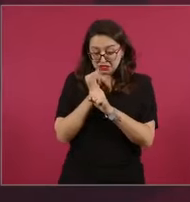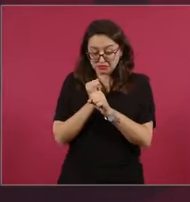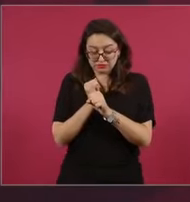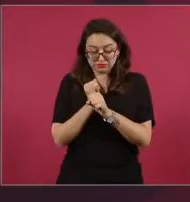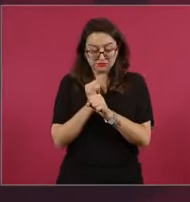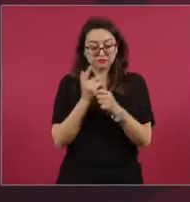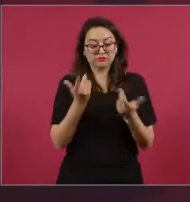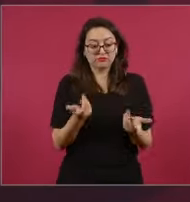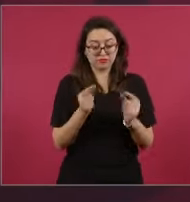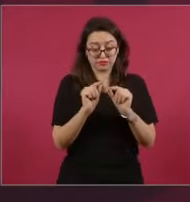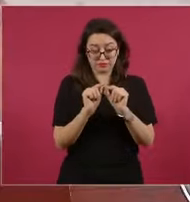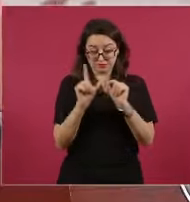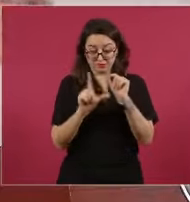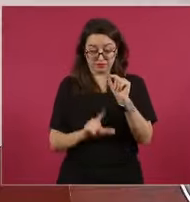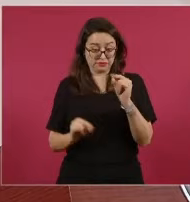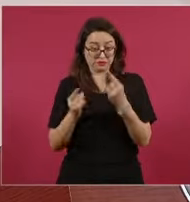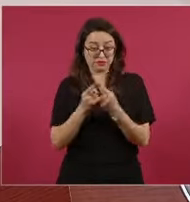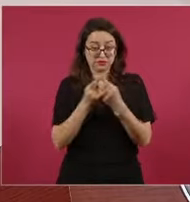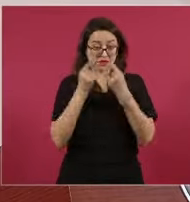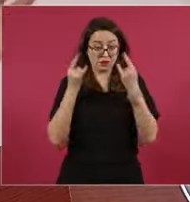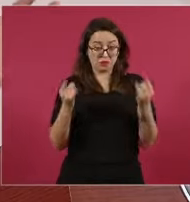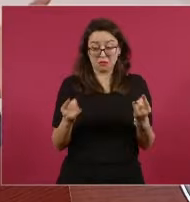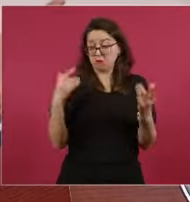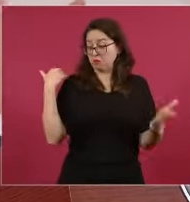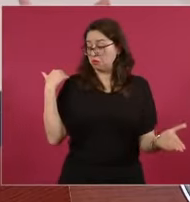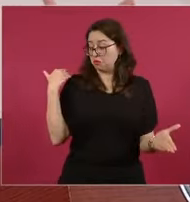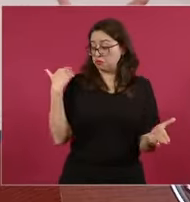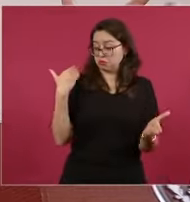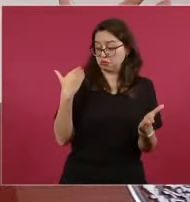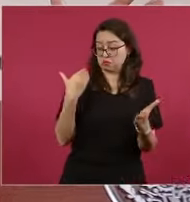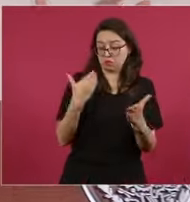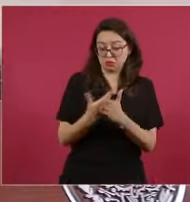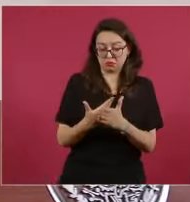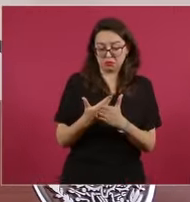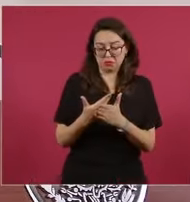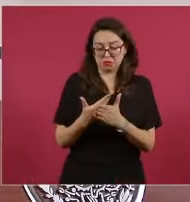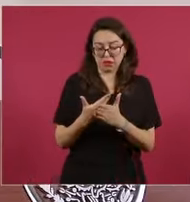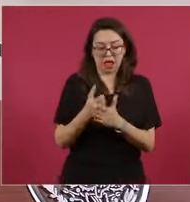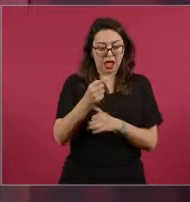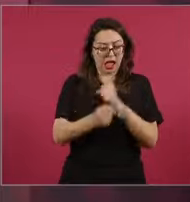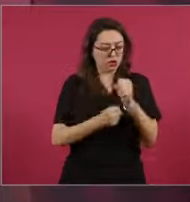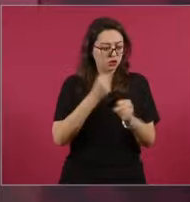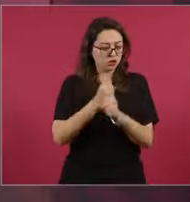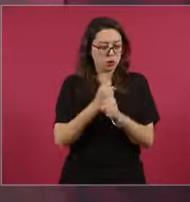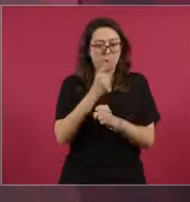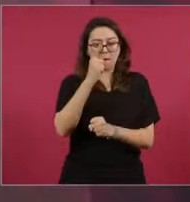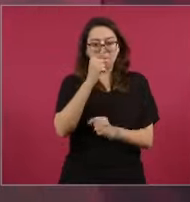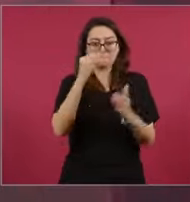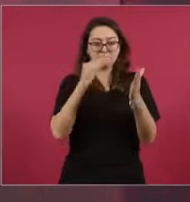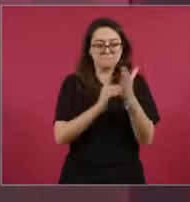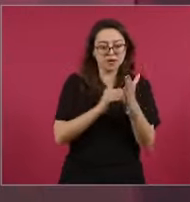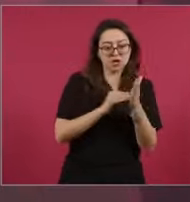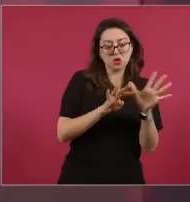en 1988